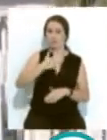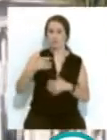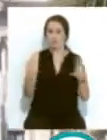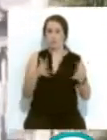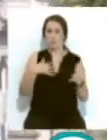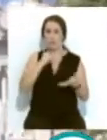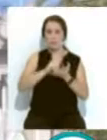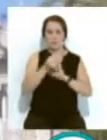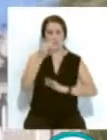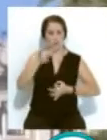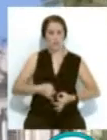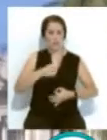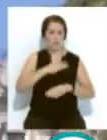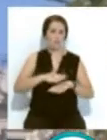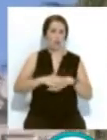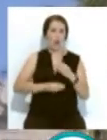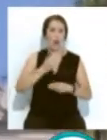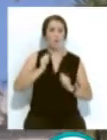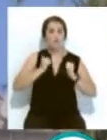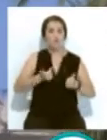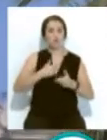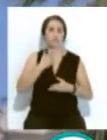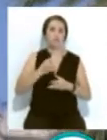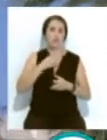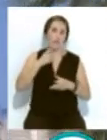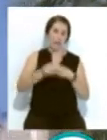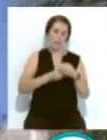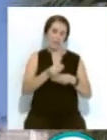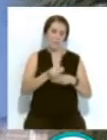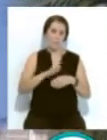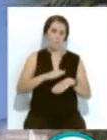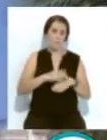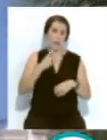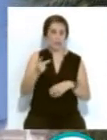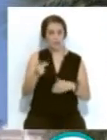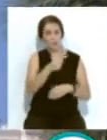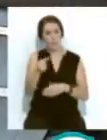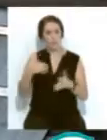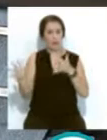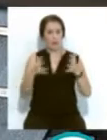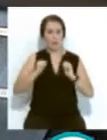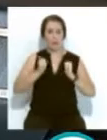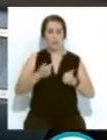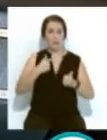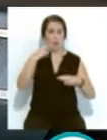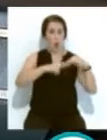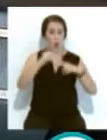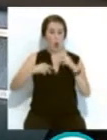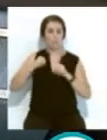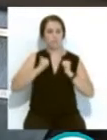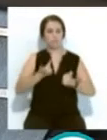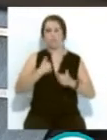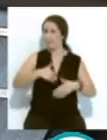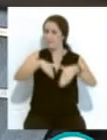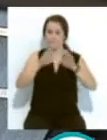marzo el plan de seguridad preceptivo... ...para el comienzo de la ejecución previsto para la segunda semana de marzo. Cuando el inicio de las obras tuvo que